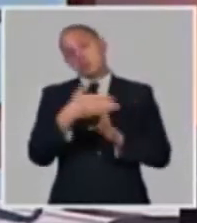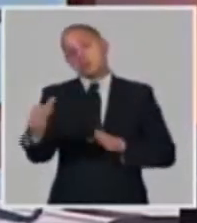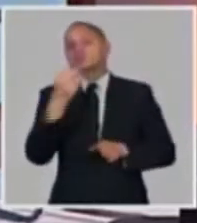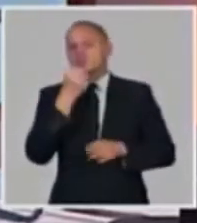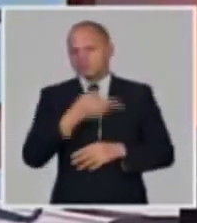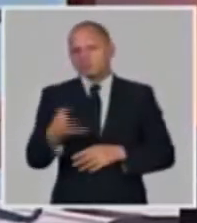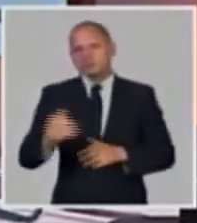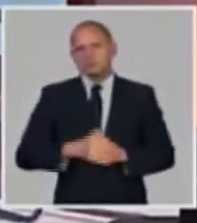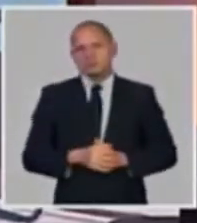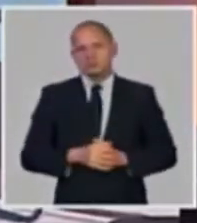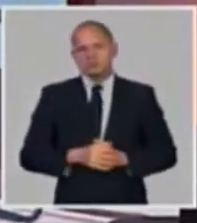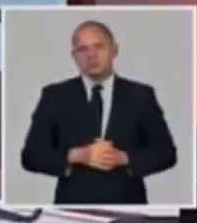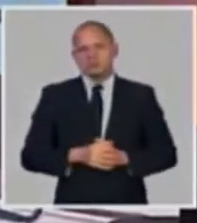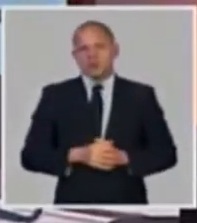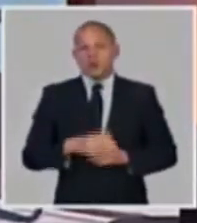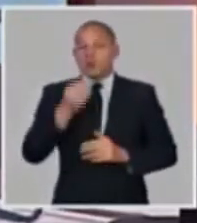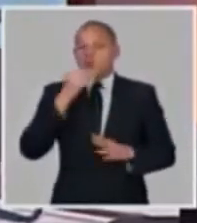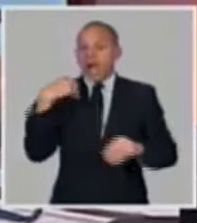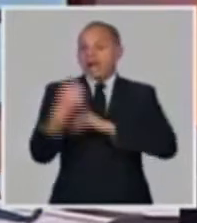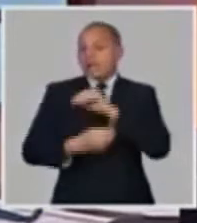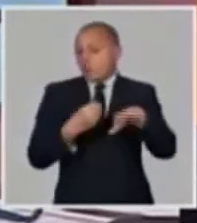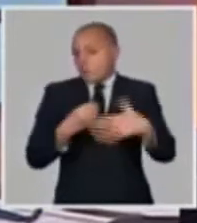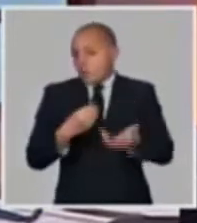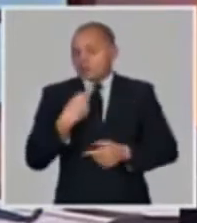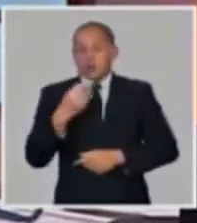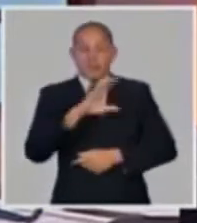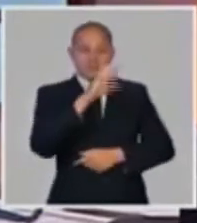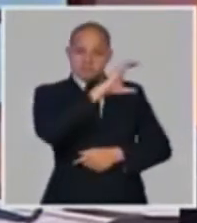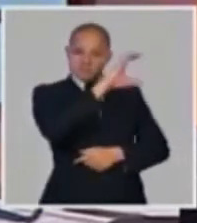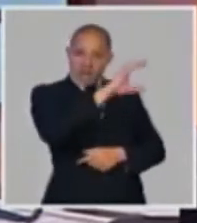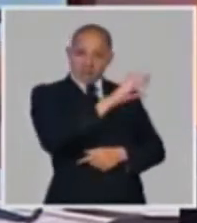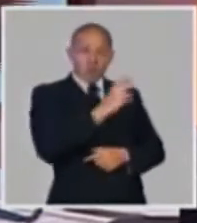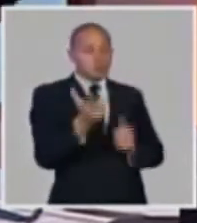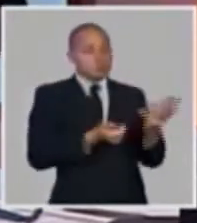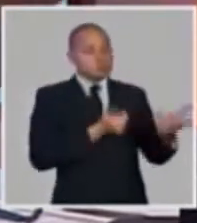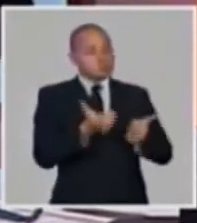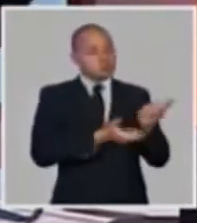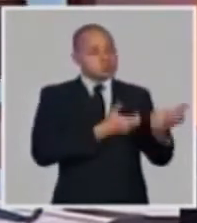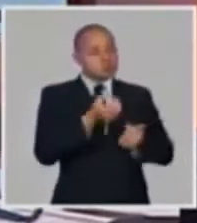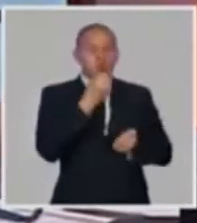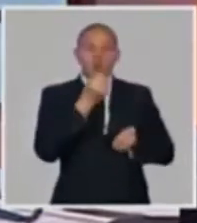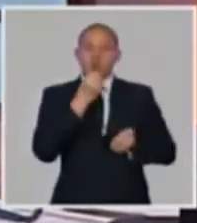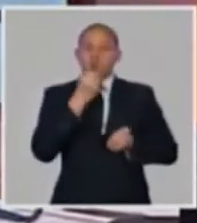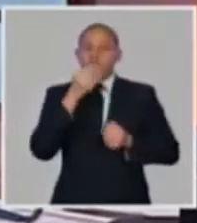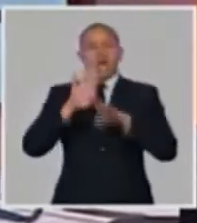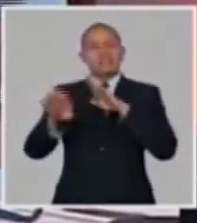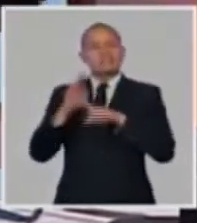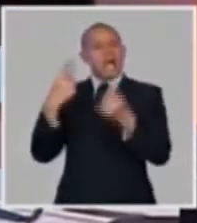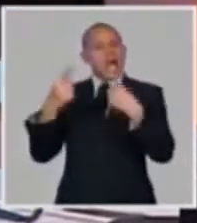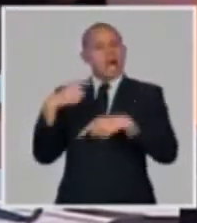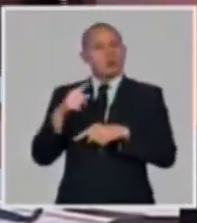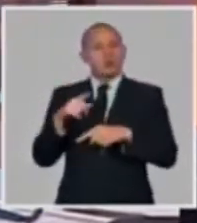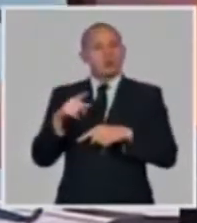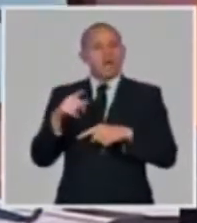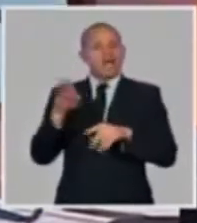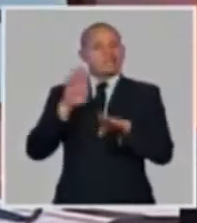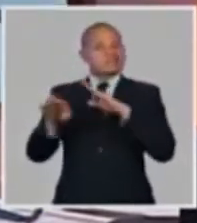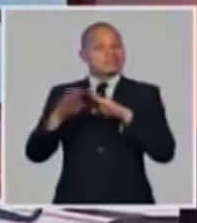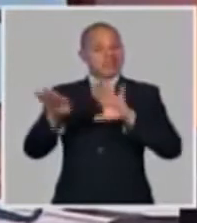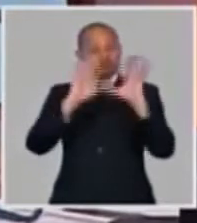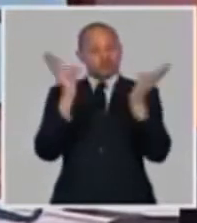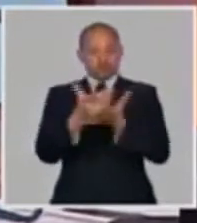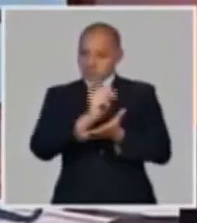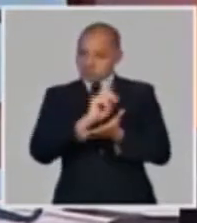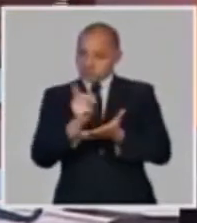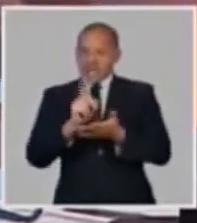meses. Que se cambiaba en el banco y que se recogía en un grupo de entidades de comercio. Lo que pasa es que la información no fue